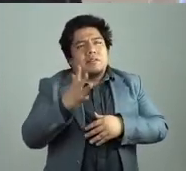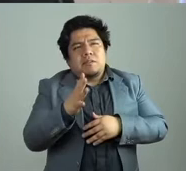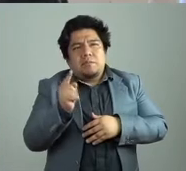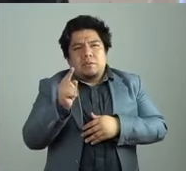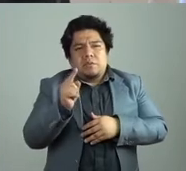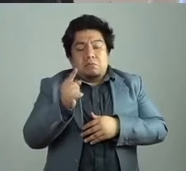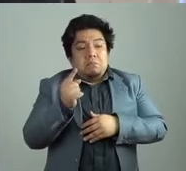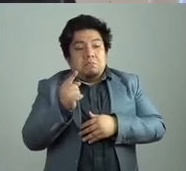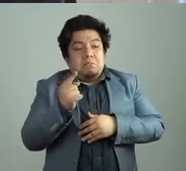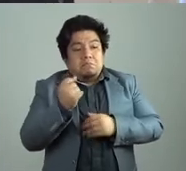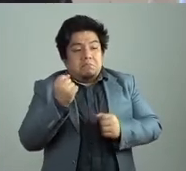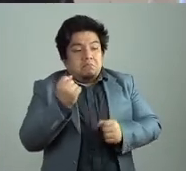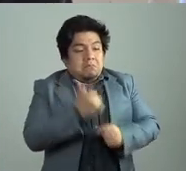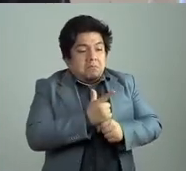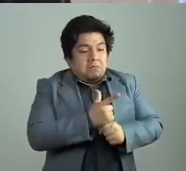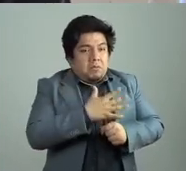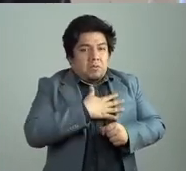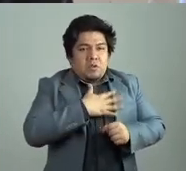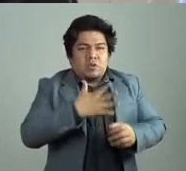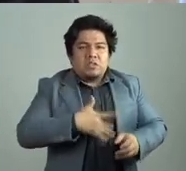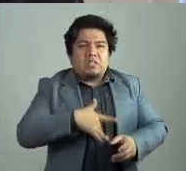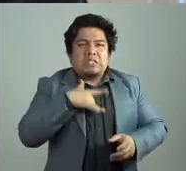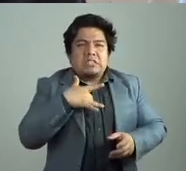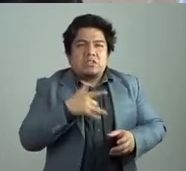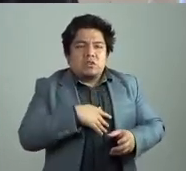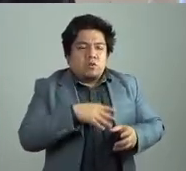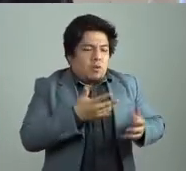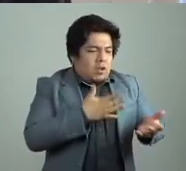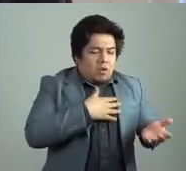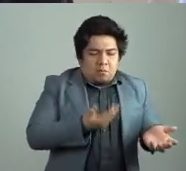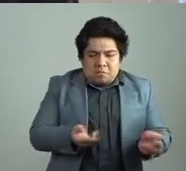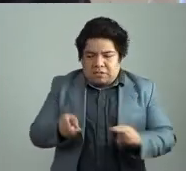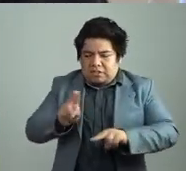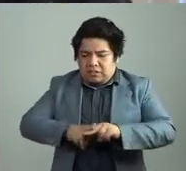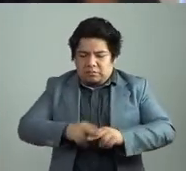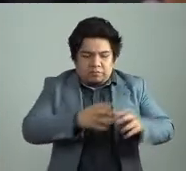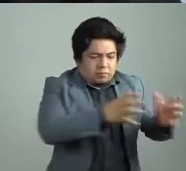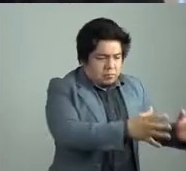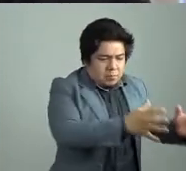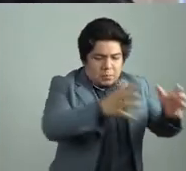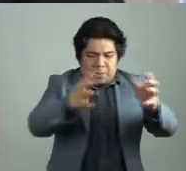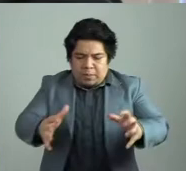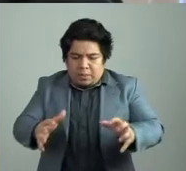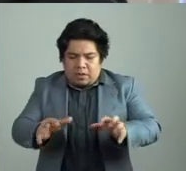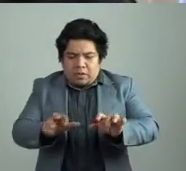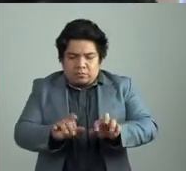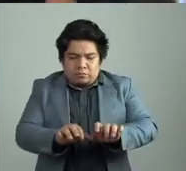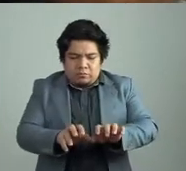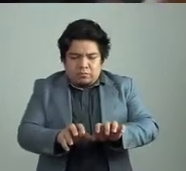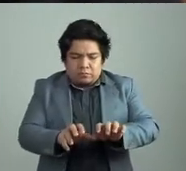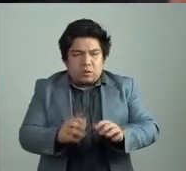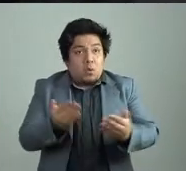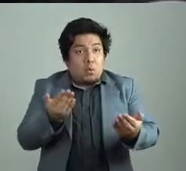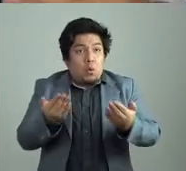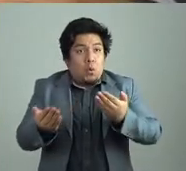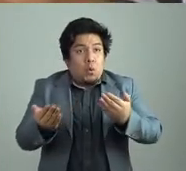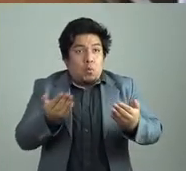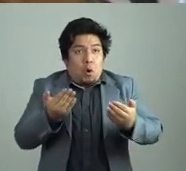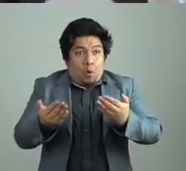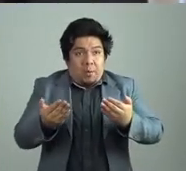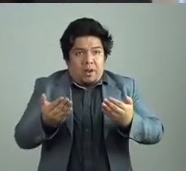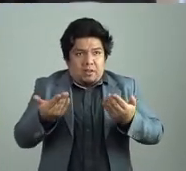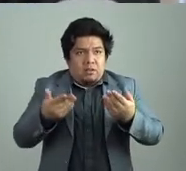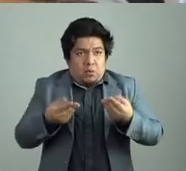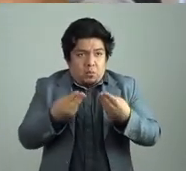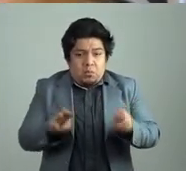pronto me doy cuenta que escribo con todo el cuerpo, ¿no? Es como yo me imagino un pianista, ¿no? Con frente a un piano, ¿no? Con la madera, con